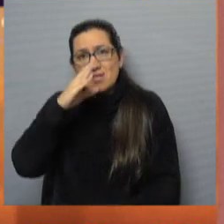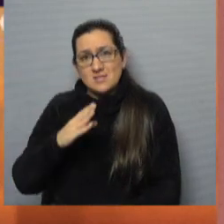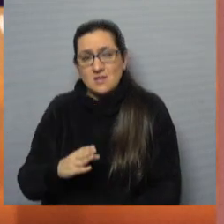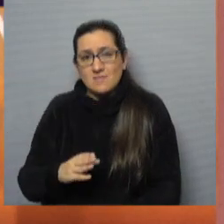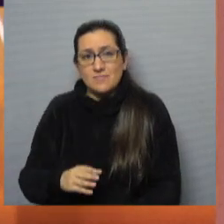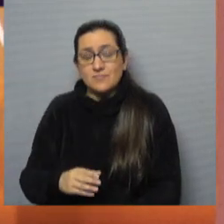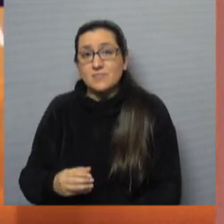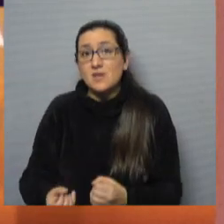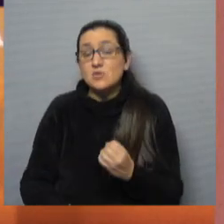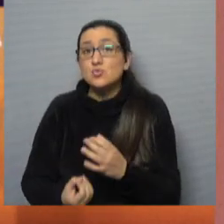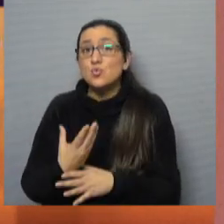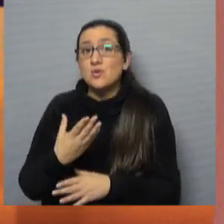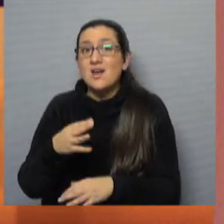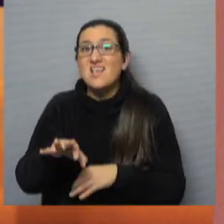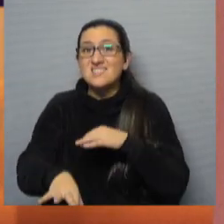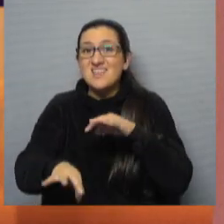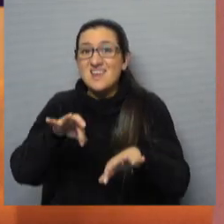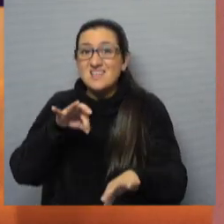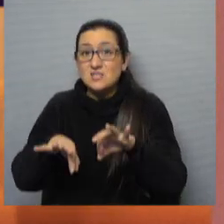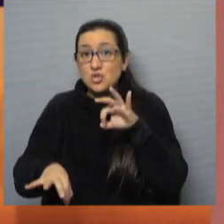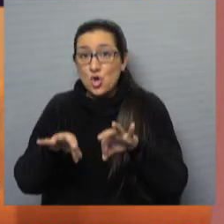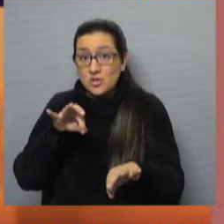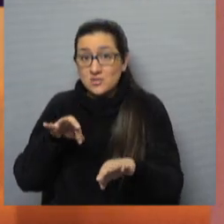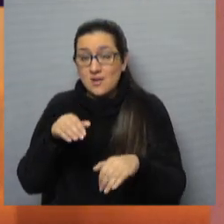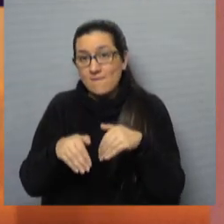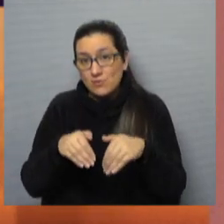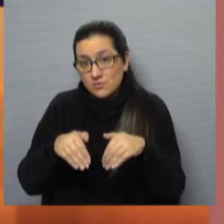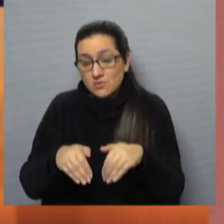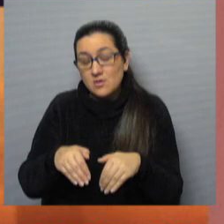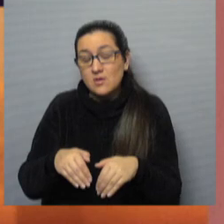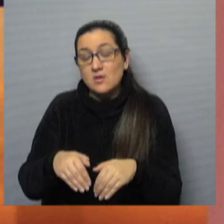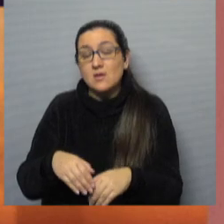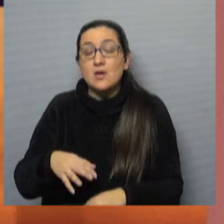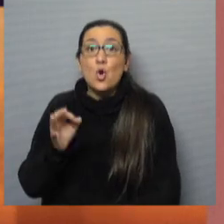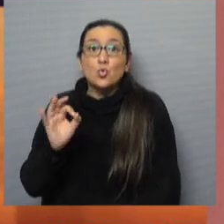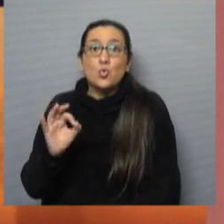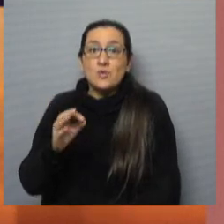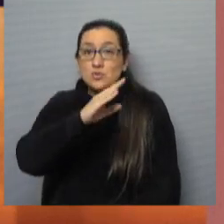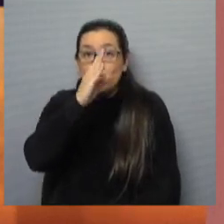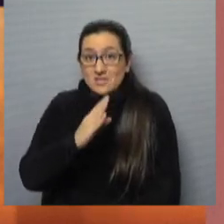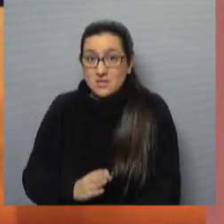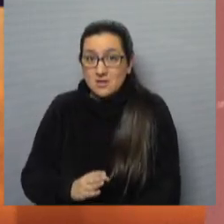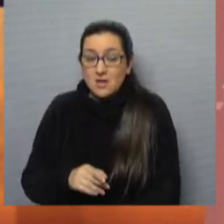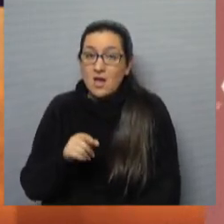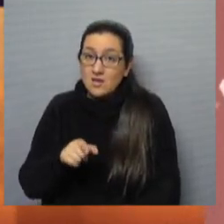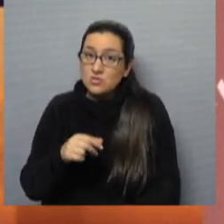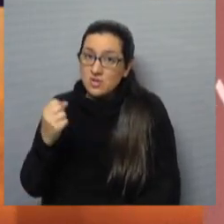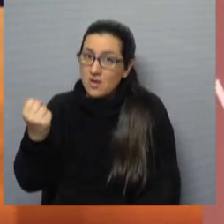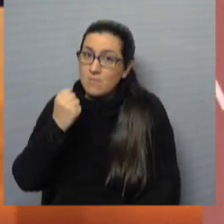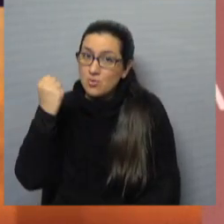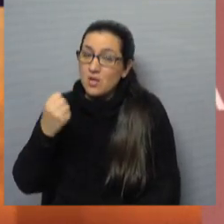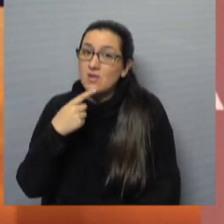aparece en el horizonte las elecciones brasileñas del próximo mes de octubre y parecería que ahí sería un poco clave las